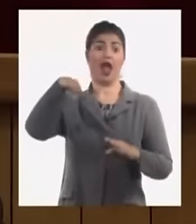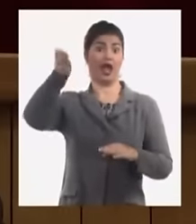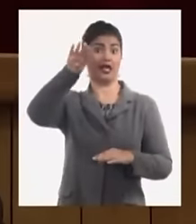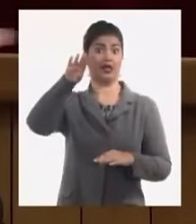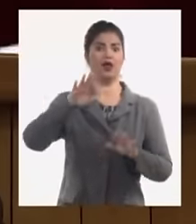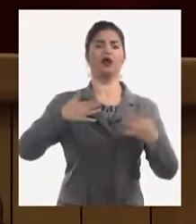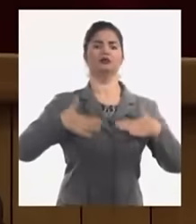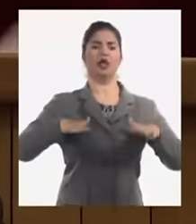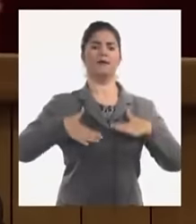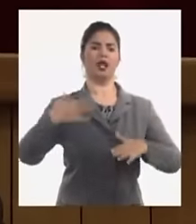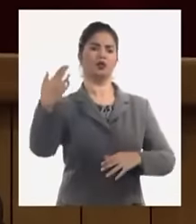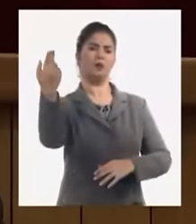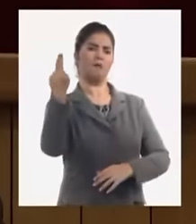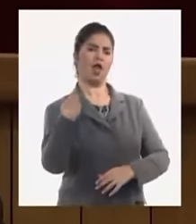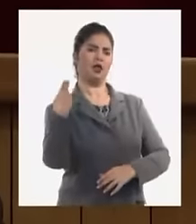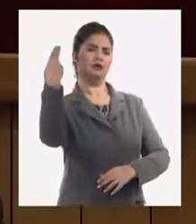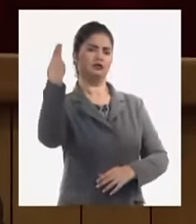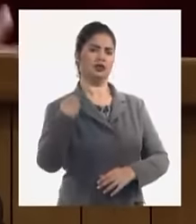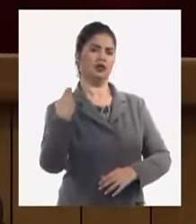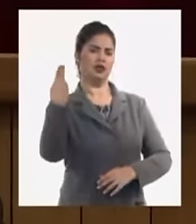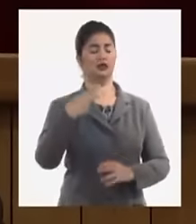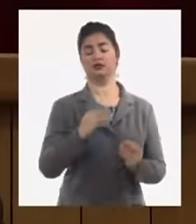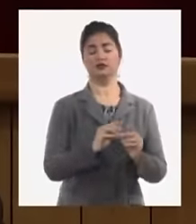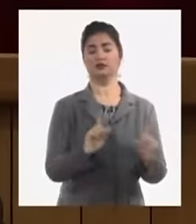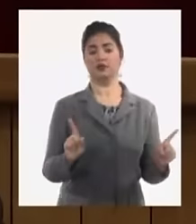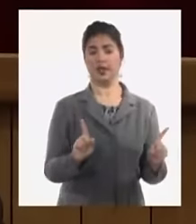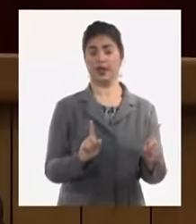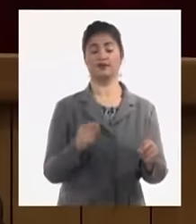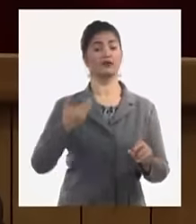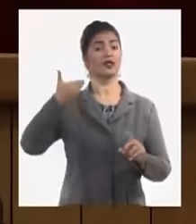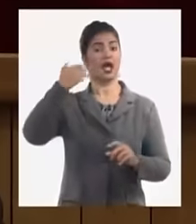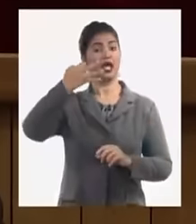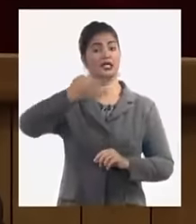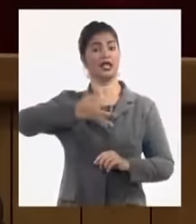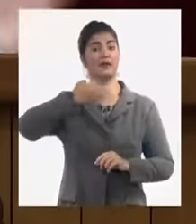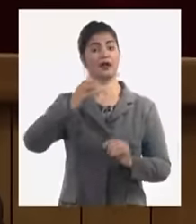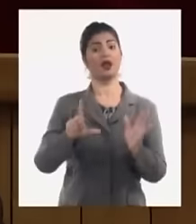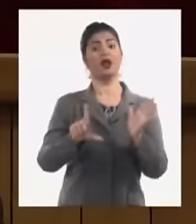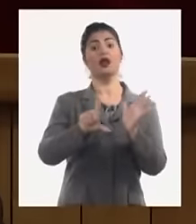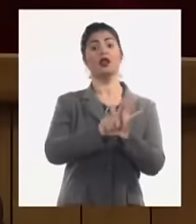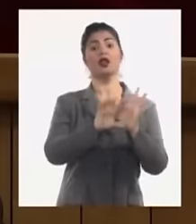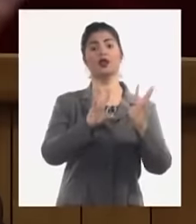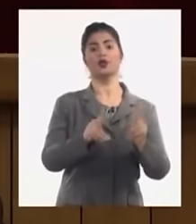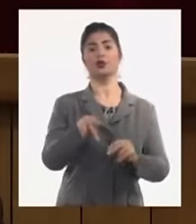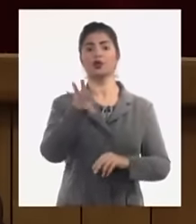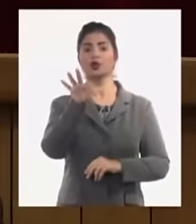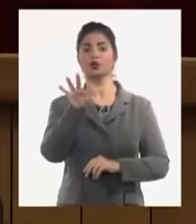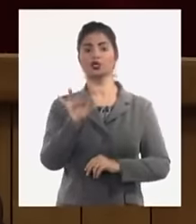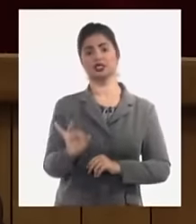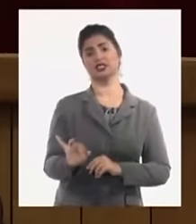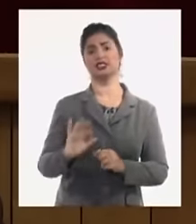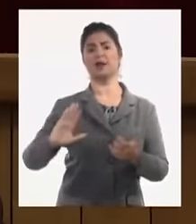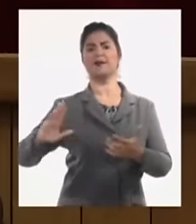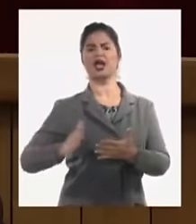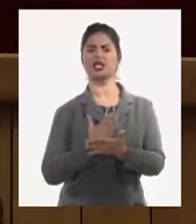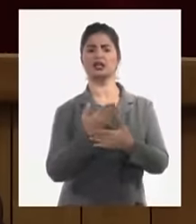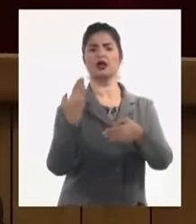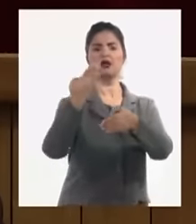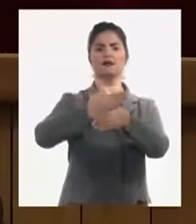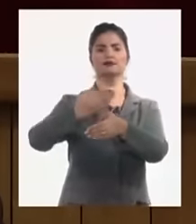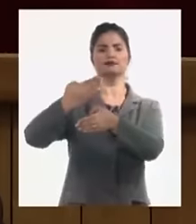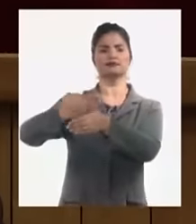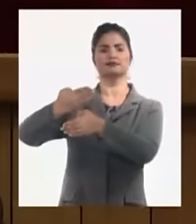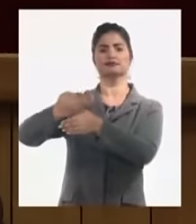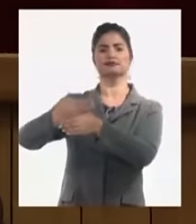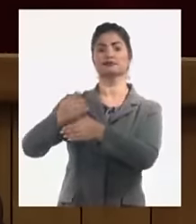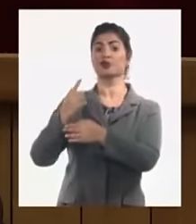si bien hemos avanzado y le expliqué ahorita el decreto 87 entre otras medidas más para descentralizar para darle más facultades pero no